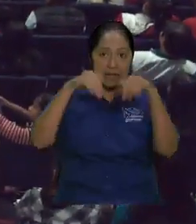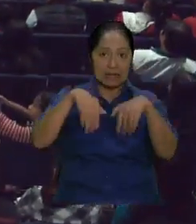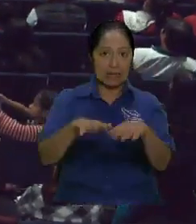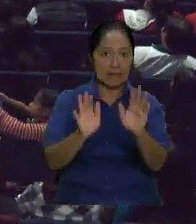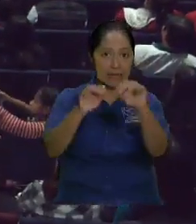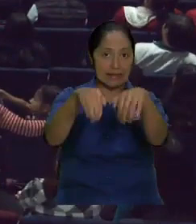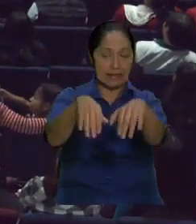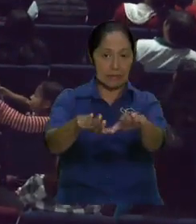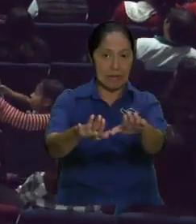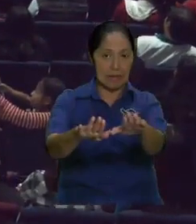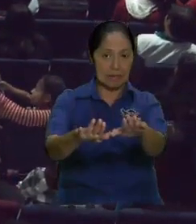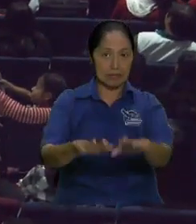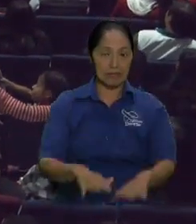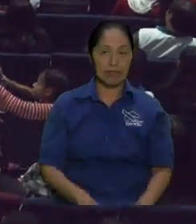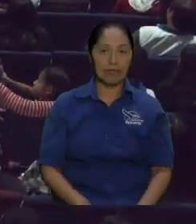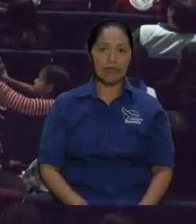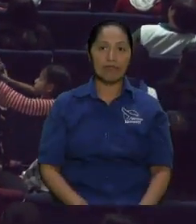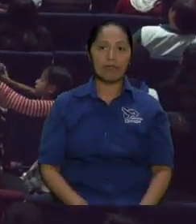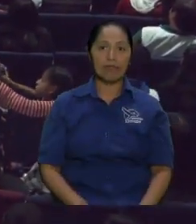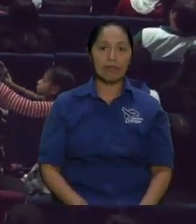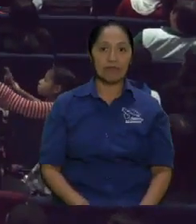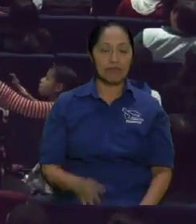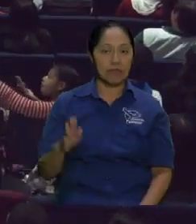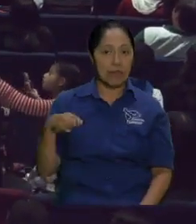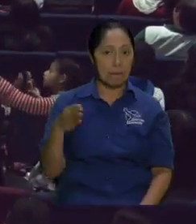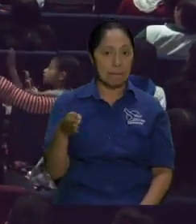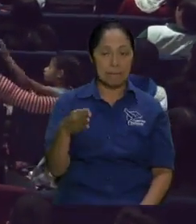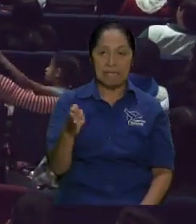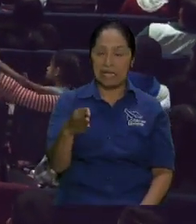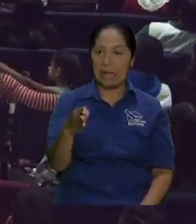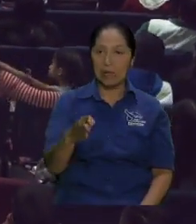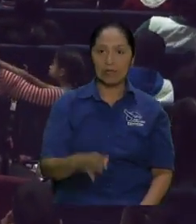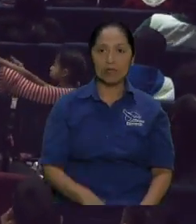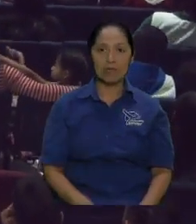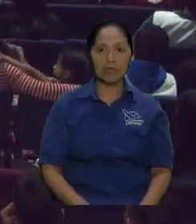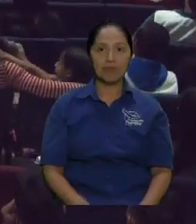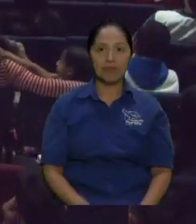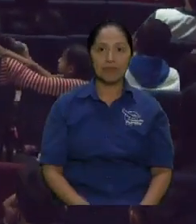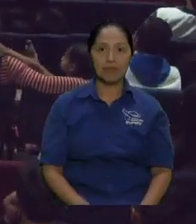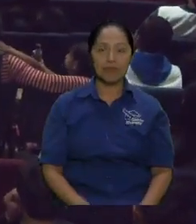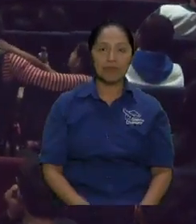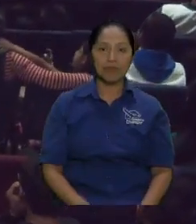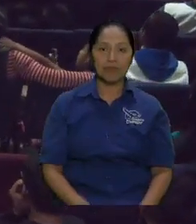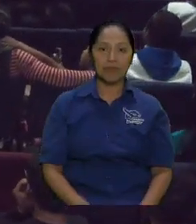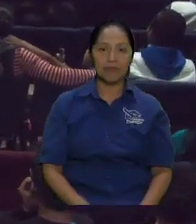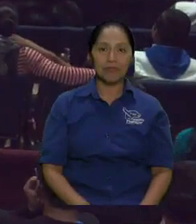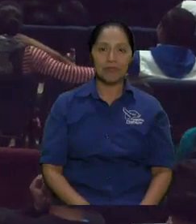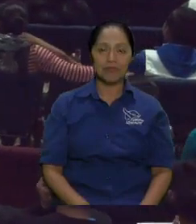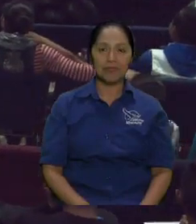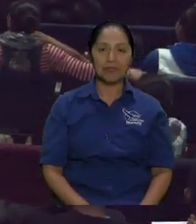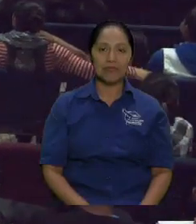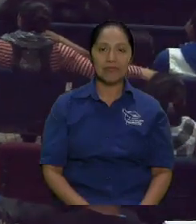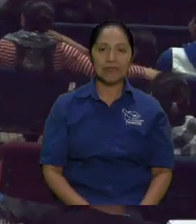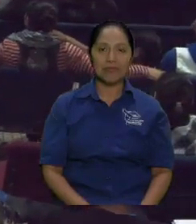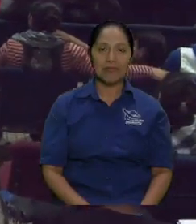Además, me hacen mal, entonces, se los quiero echar a perder a todos también, porque ni modo que solo yo no me a poder comer mi cenichón.